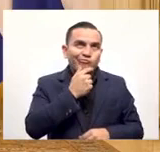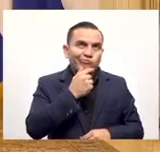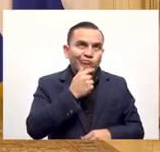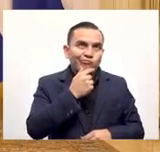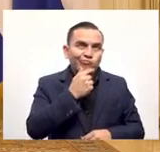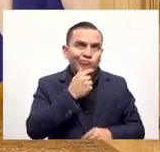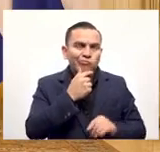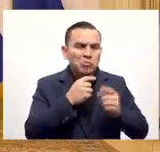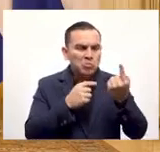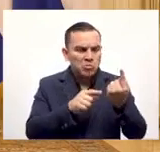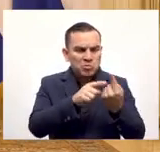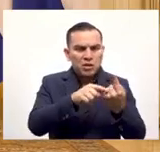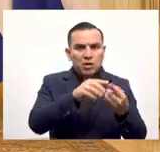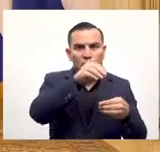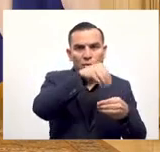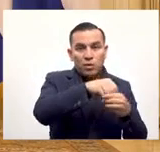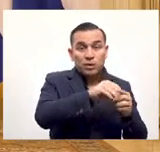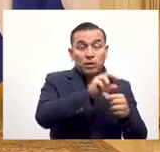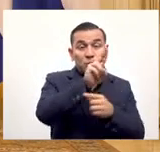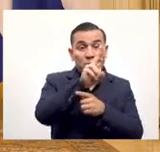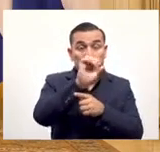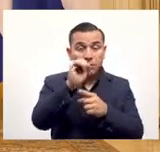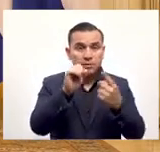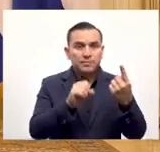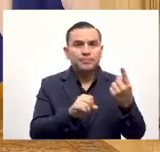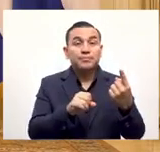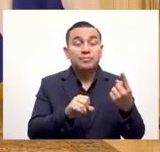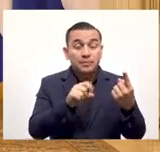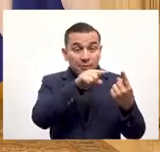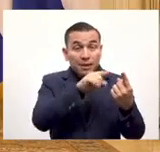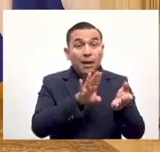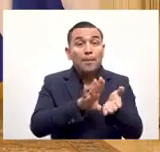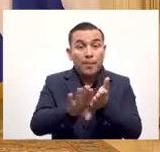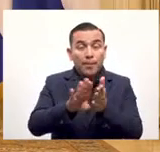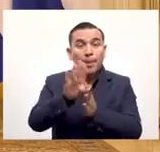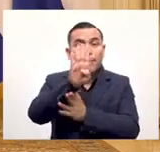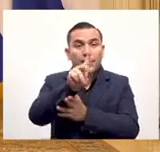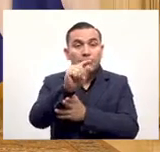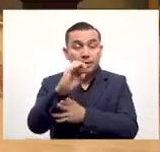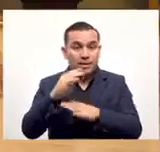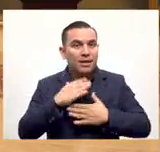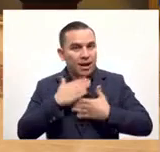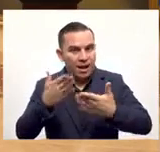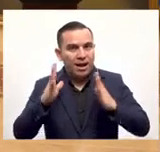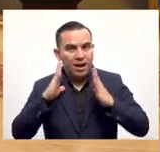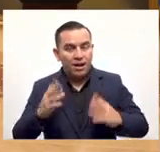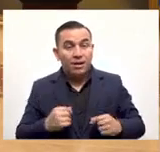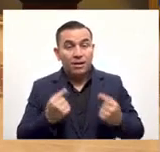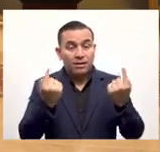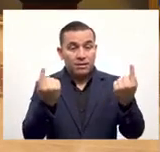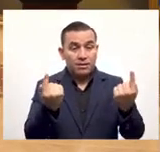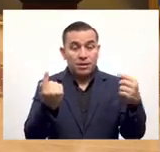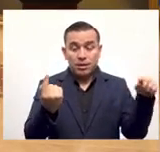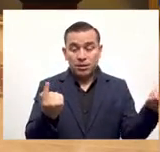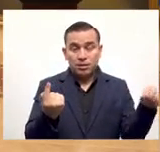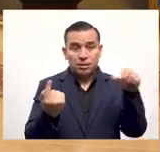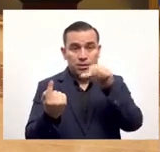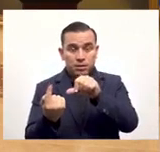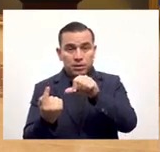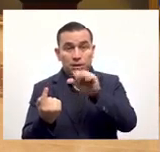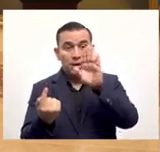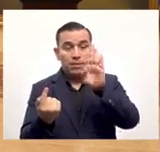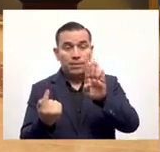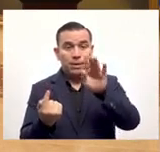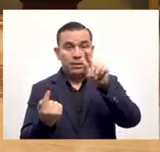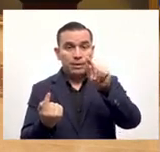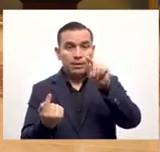dólares porque ese es su ahorro pero quiere gastarse parte de los bitcoins que le dio el gobierno entonces Miguel le dice a Roberto te voy a